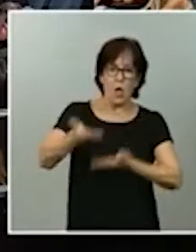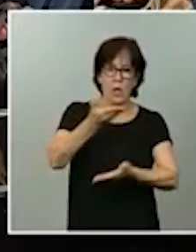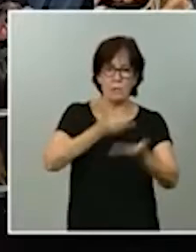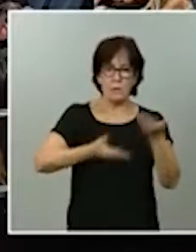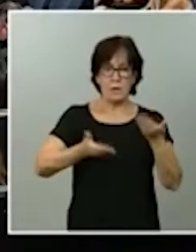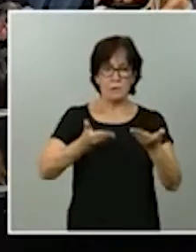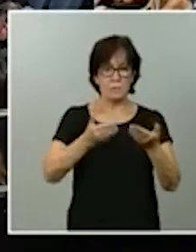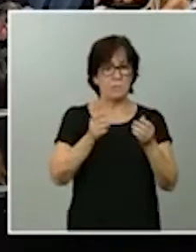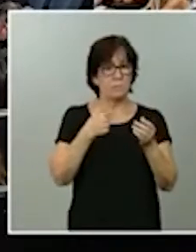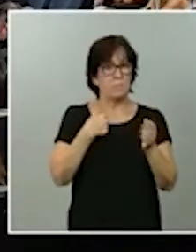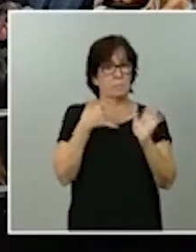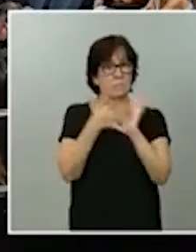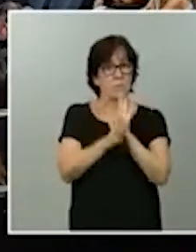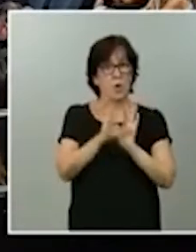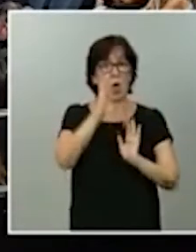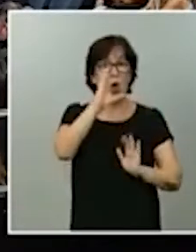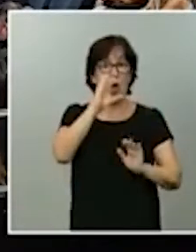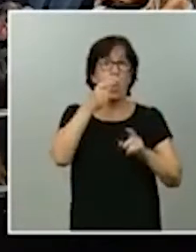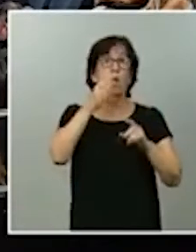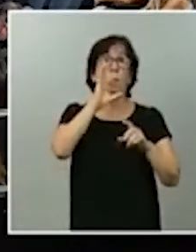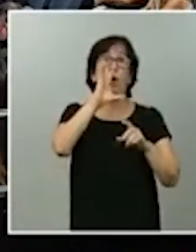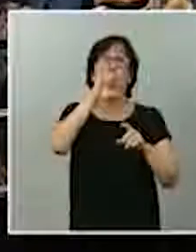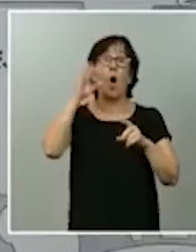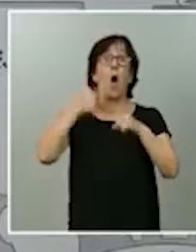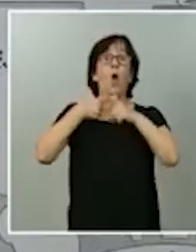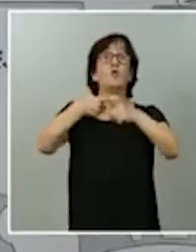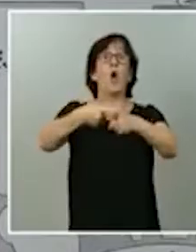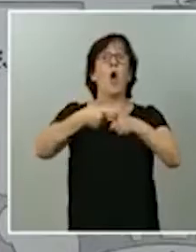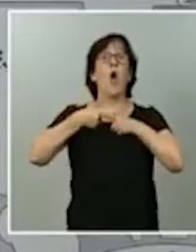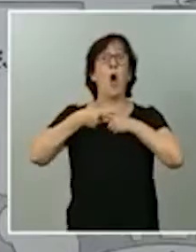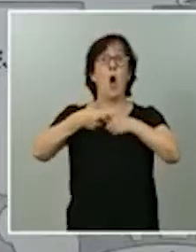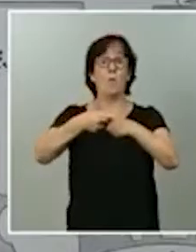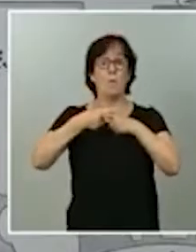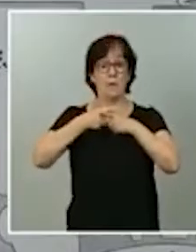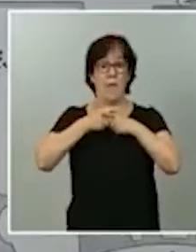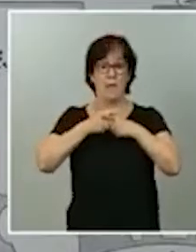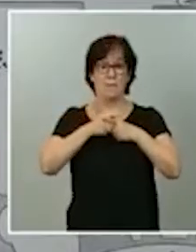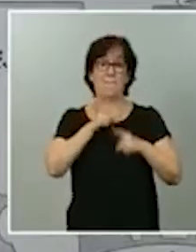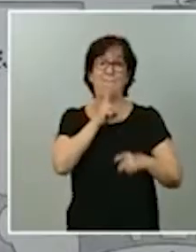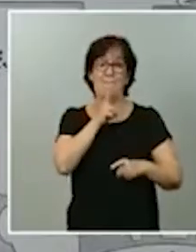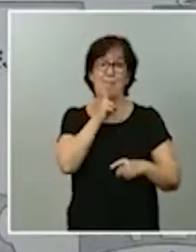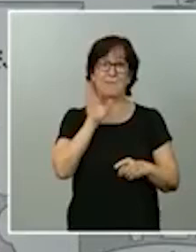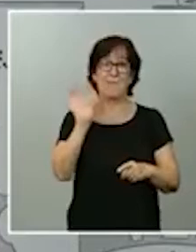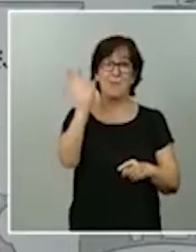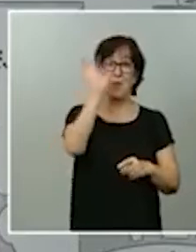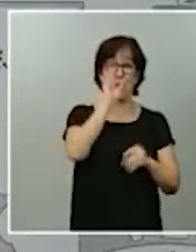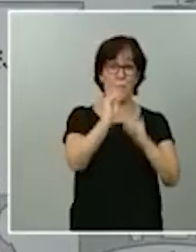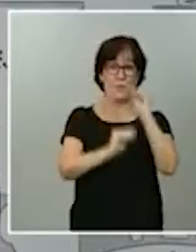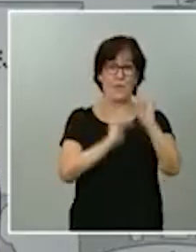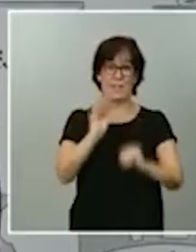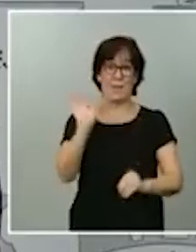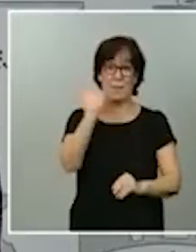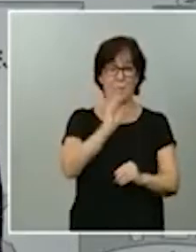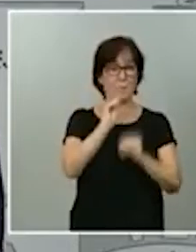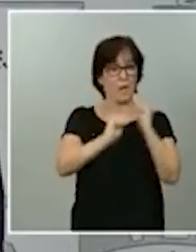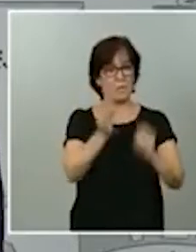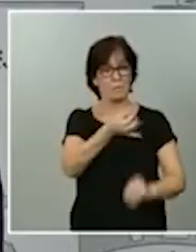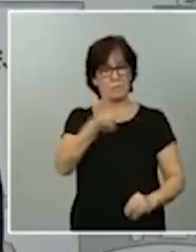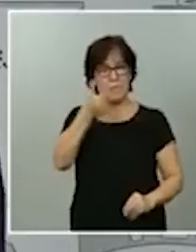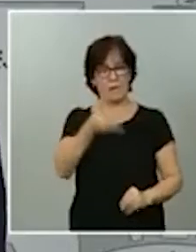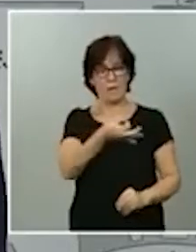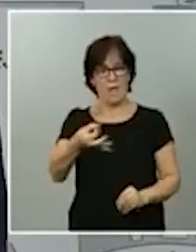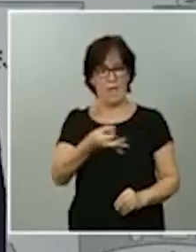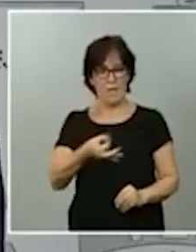estamos co-gobernar, las palabras que estamos utilizando, los verbos que estamos utilizando, precisamente para poder hacer frente con eficacia a esta epidemia.